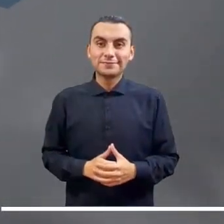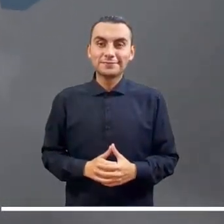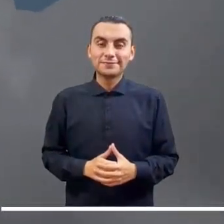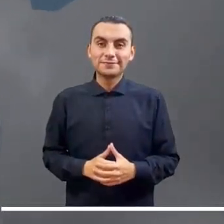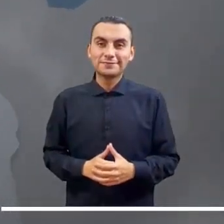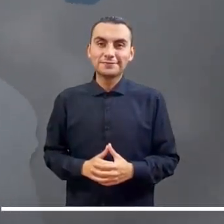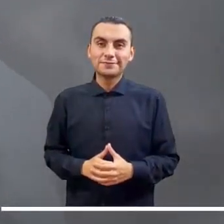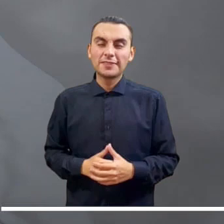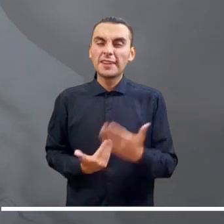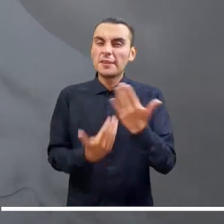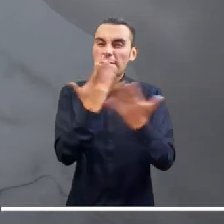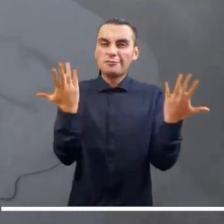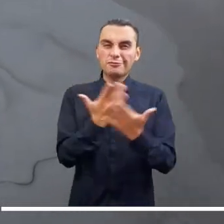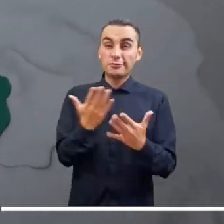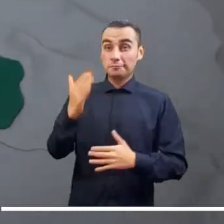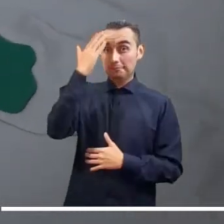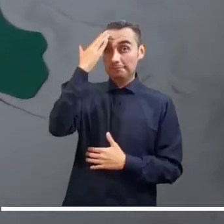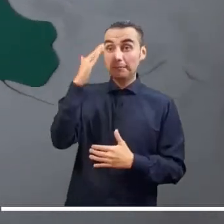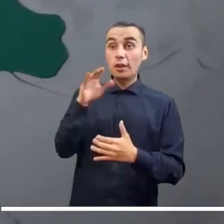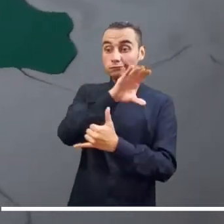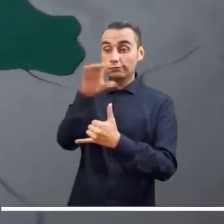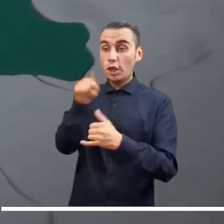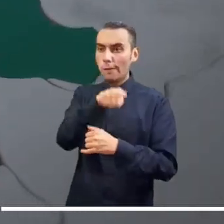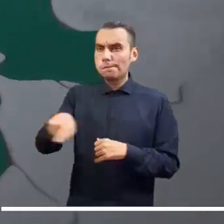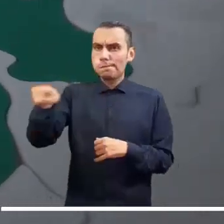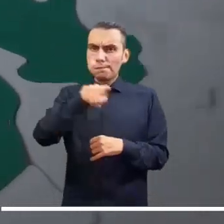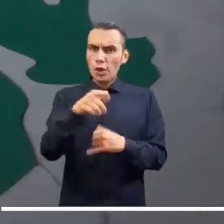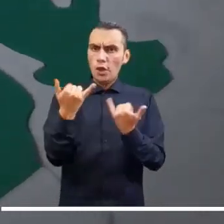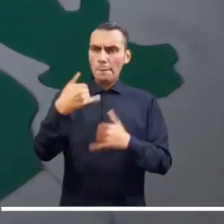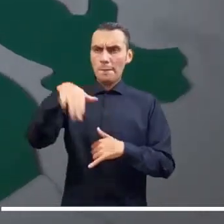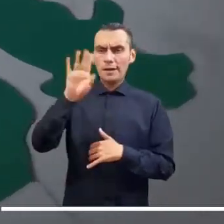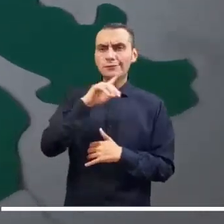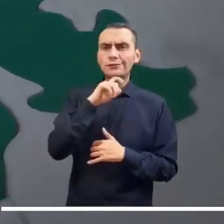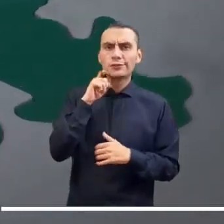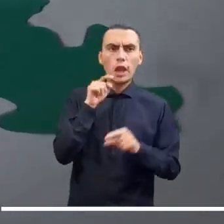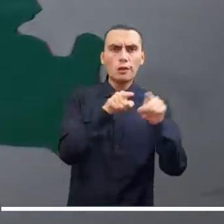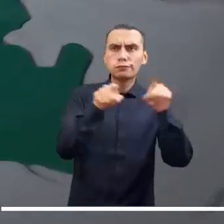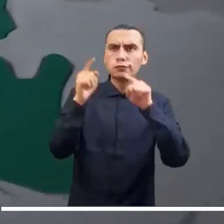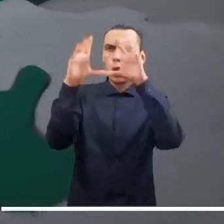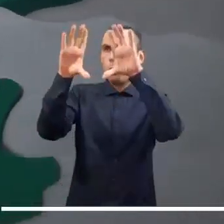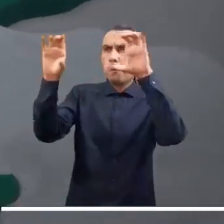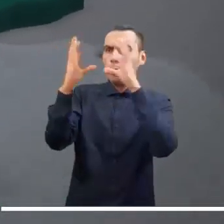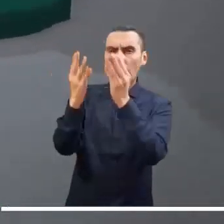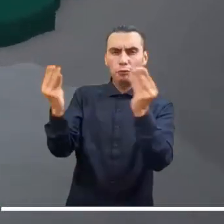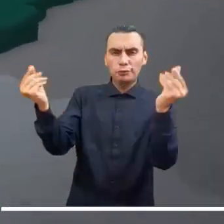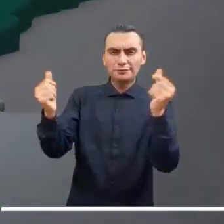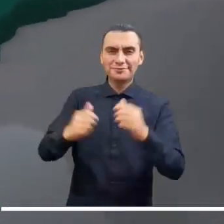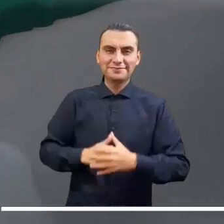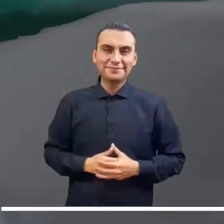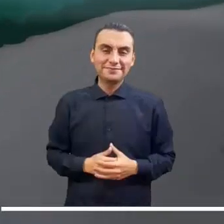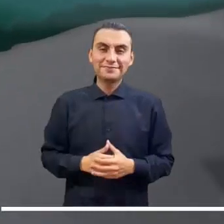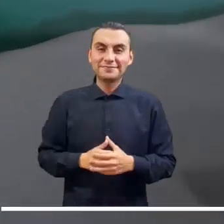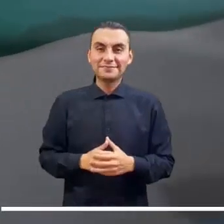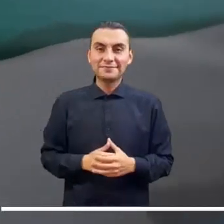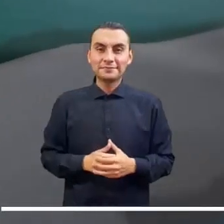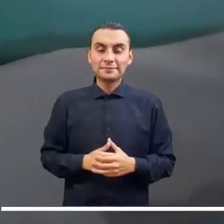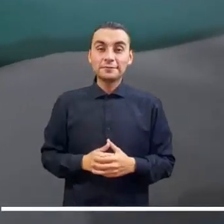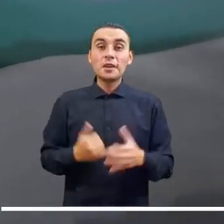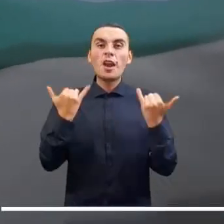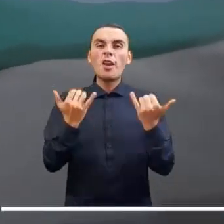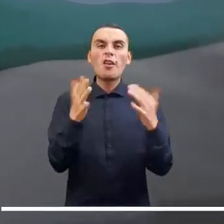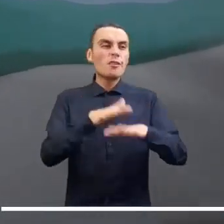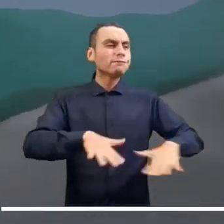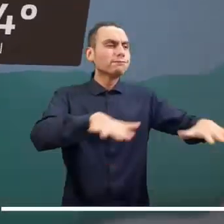Las precipitaciones nocturnas del Caribe se concentrarían en el sur y centro de Bolívar, Córdoba, Magdalena y sur de Sucre.